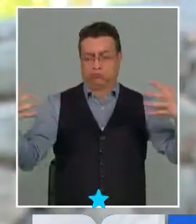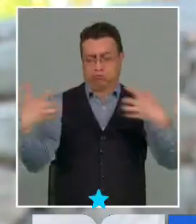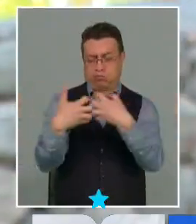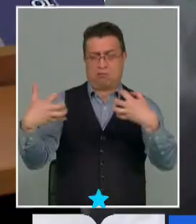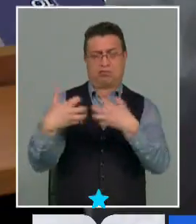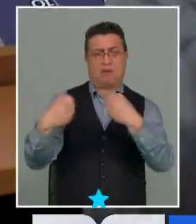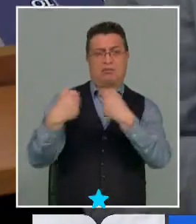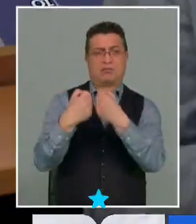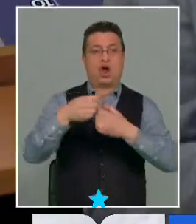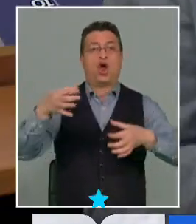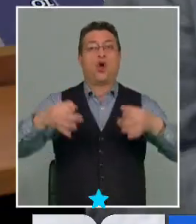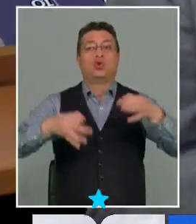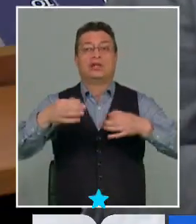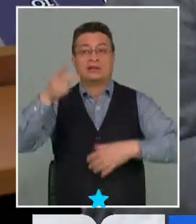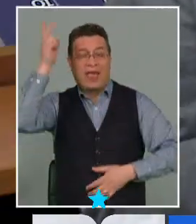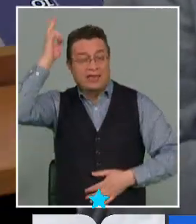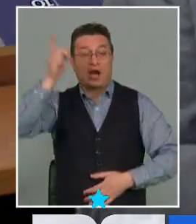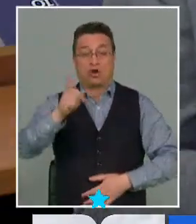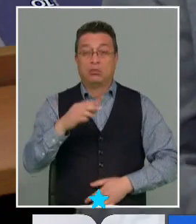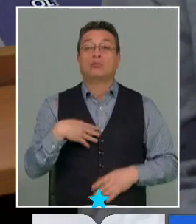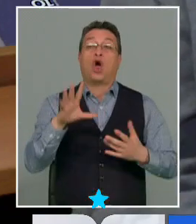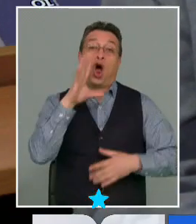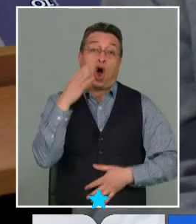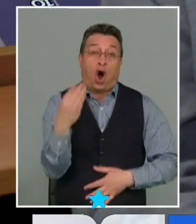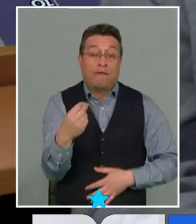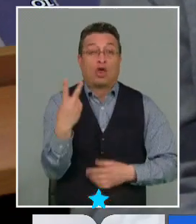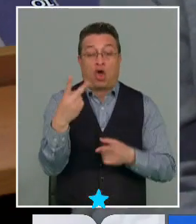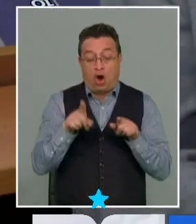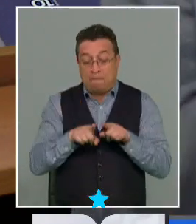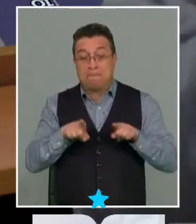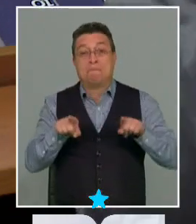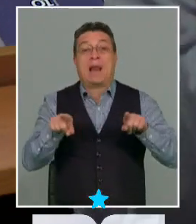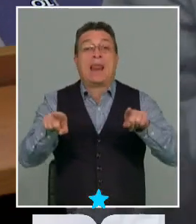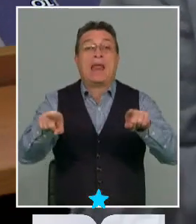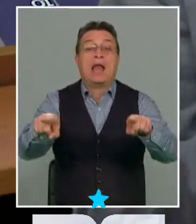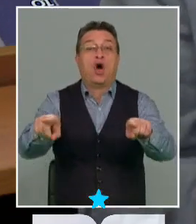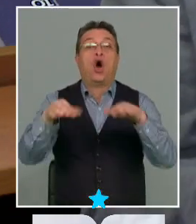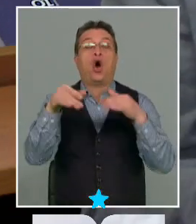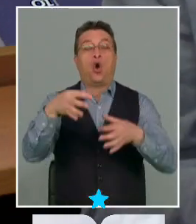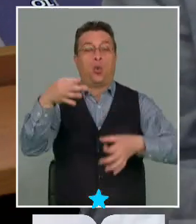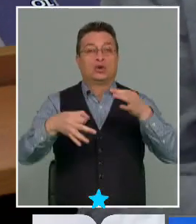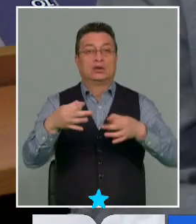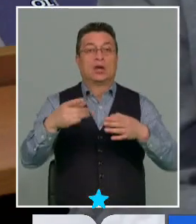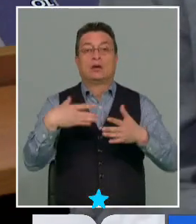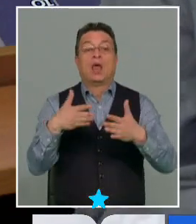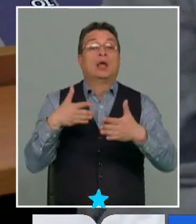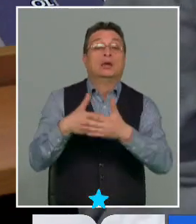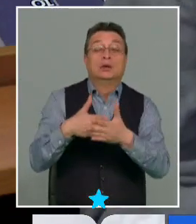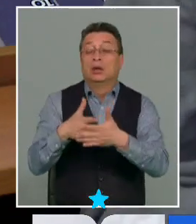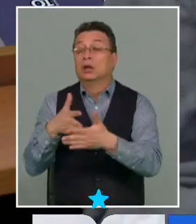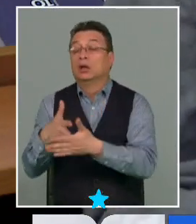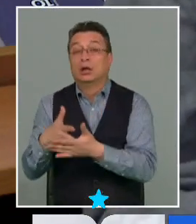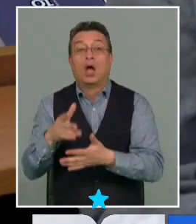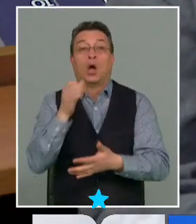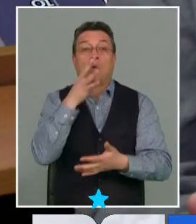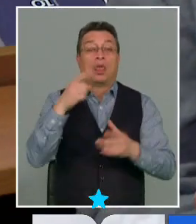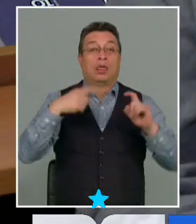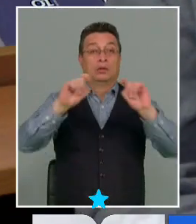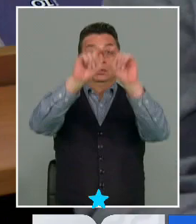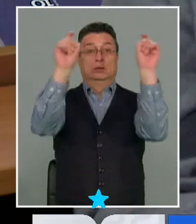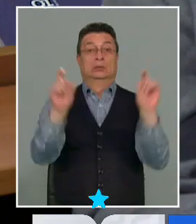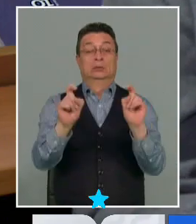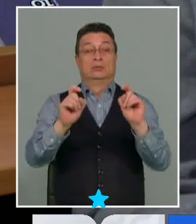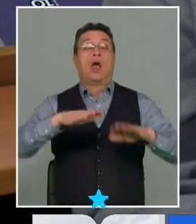por esa justicia indígena. Es un hecho que vamos a tener sistemas paralelos de justicia y que sus límites son un completo enigma.